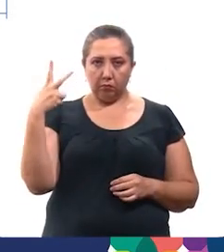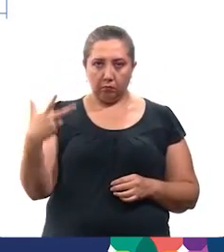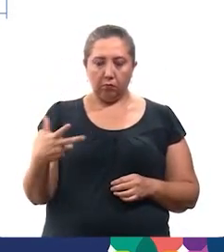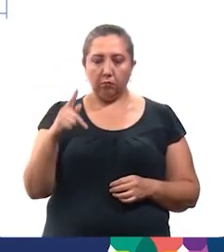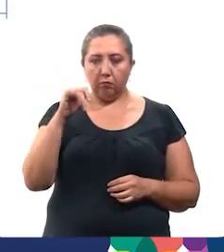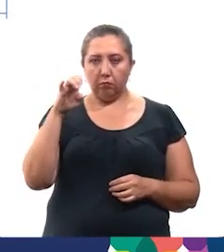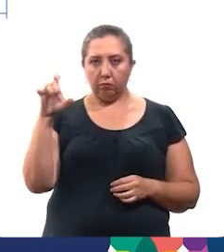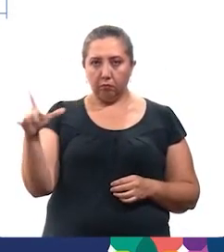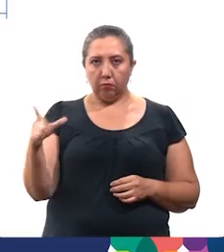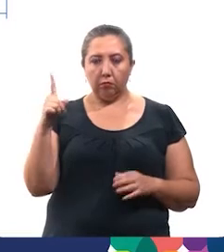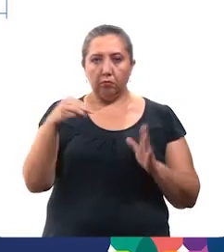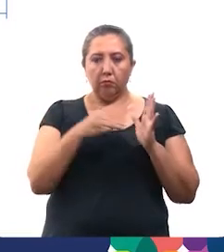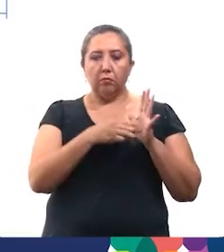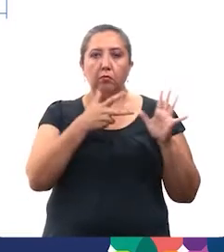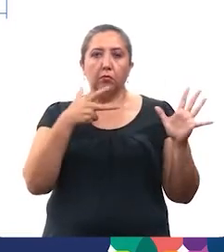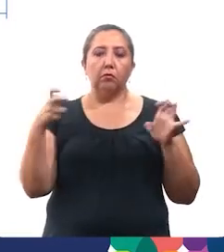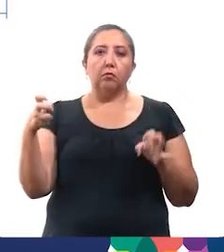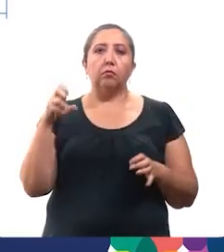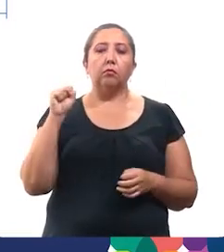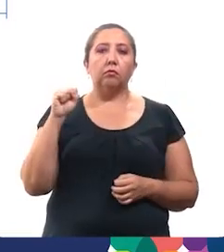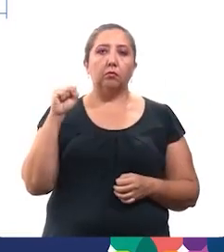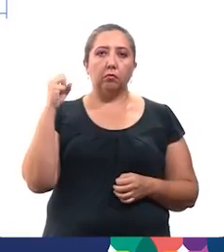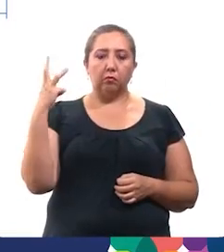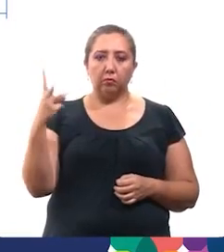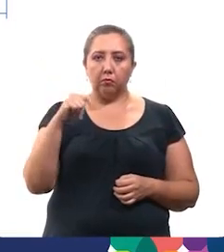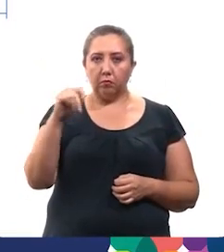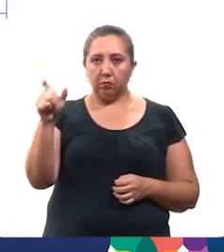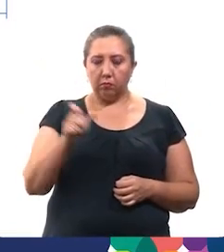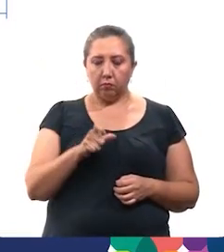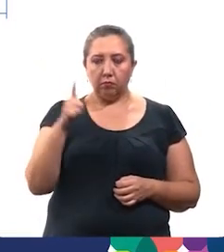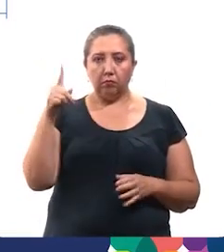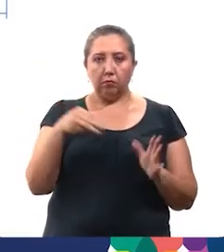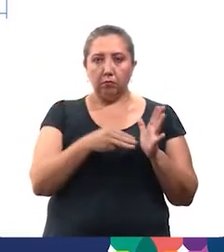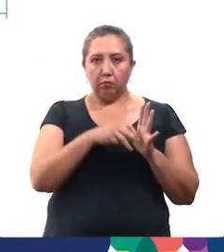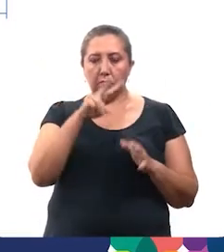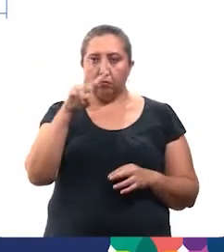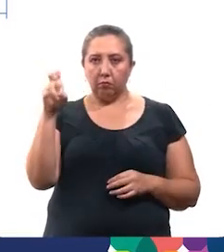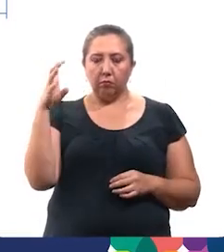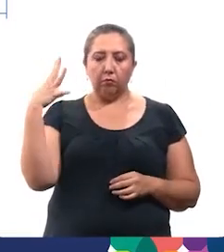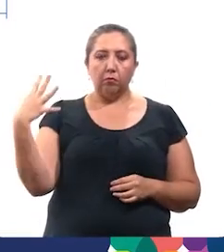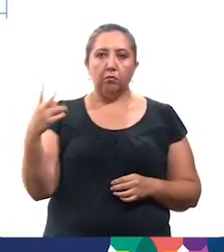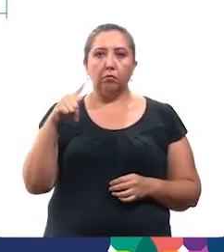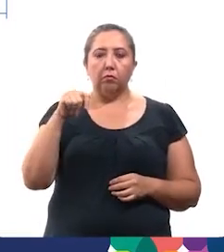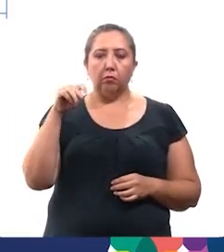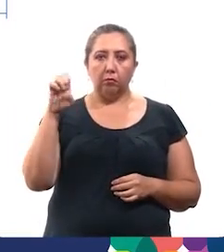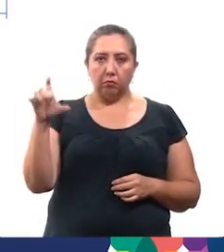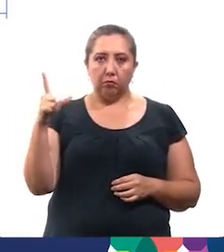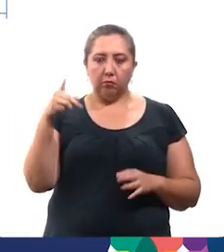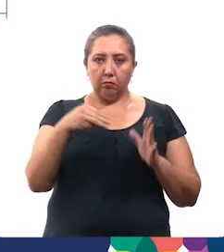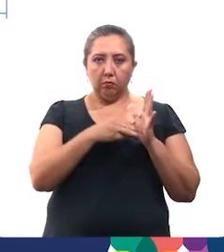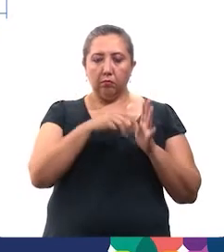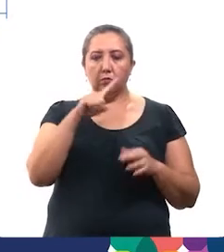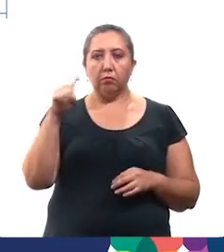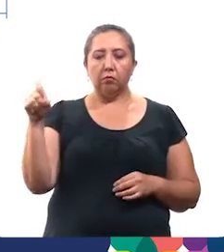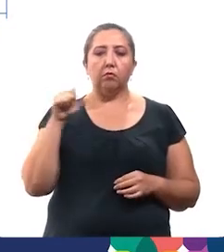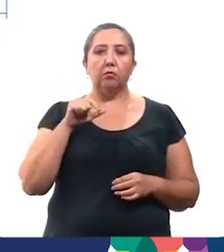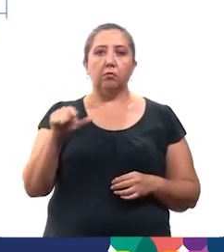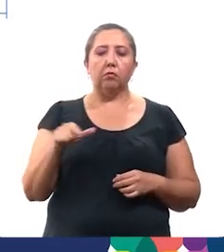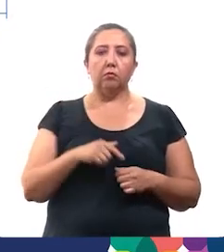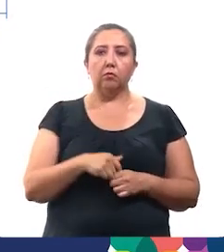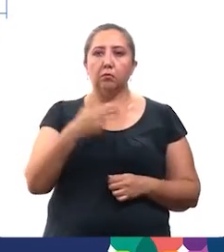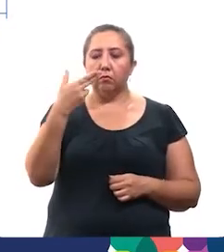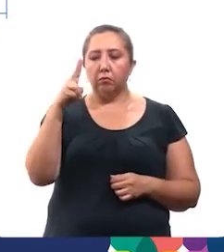juan pablo 2 mil 50, ciudad kauquel 117, chuburna de hidalgo 110, francisco de montejo 75, los héroes